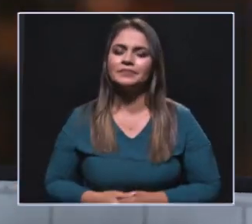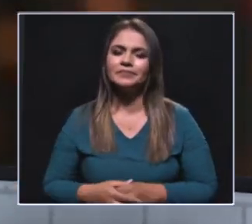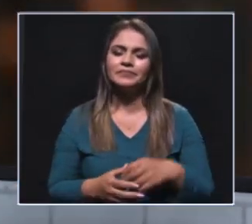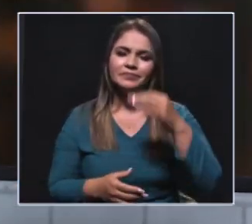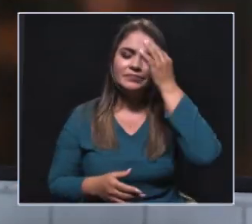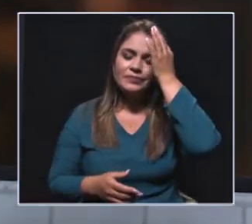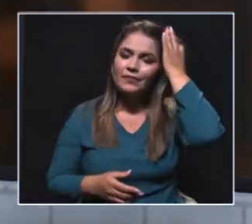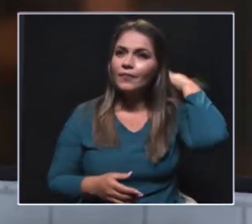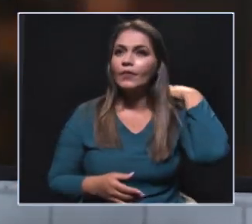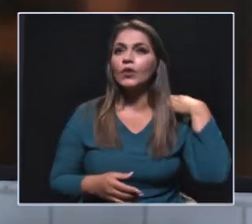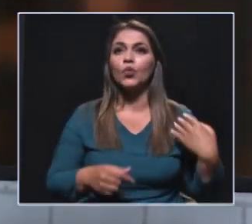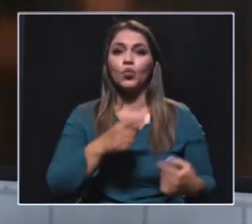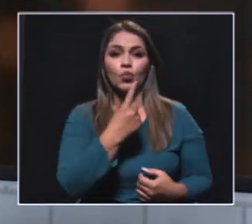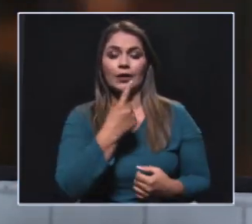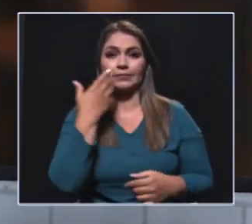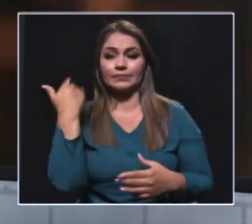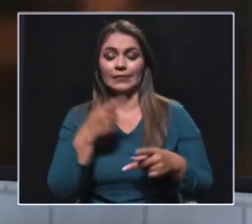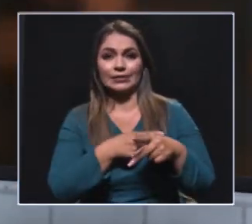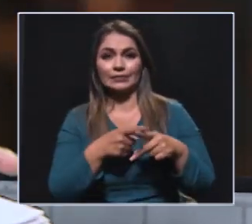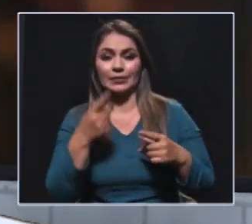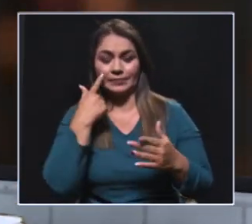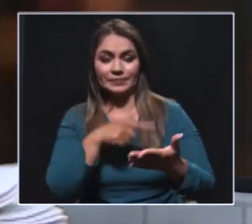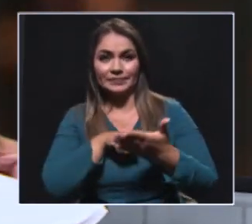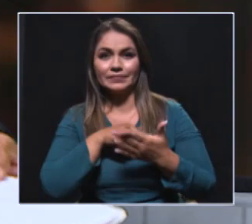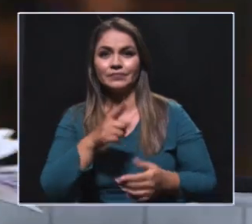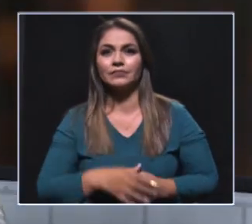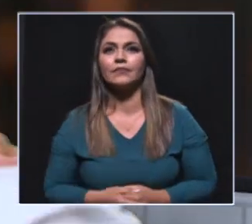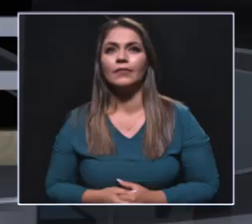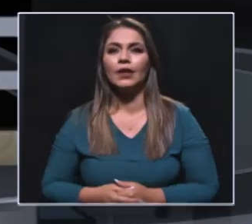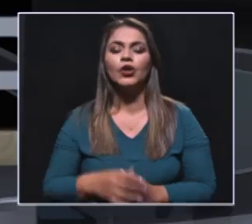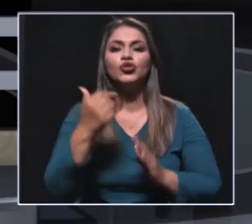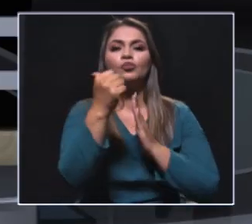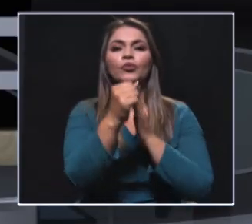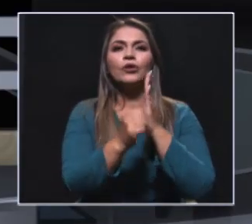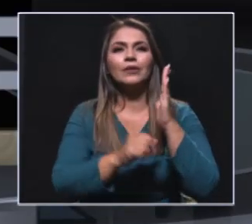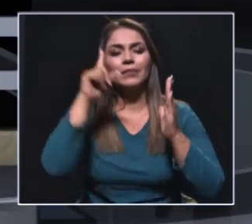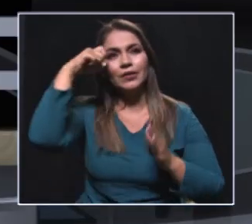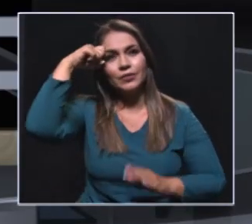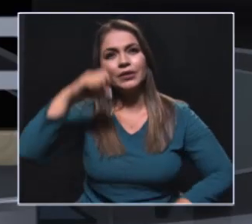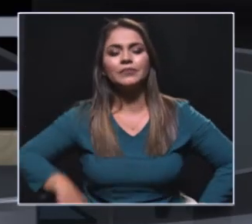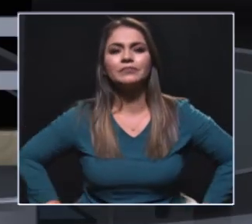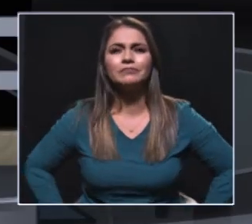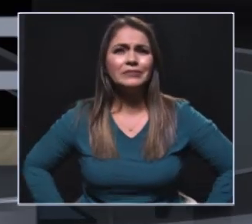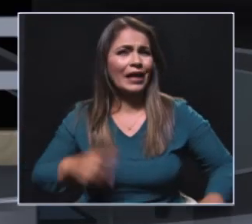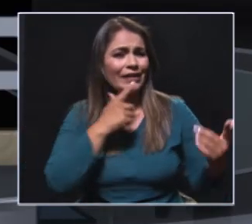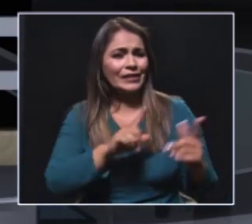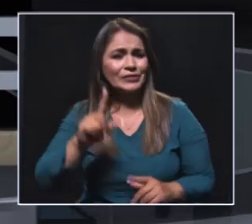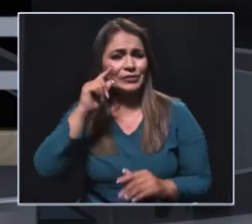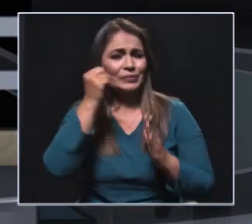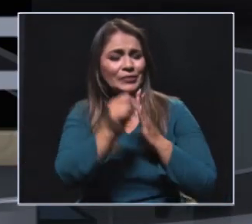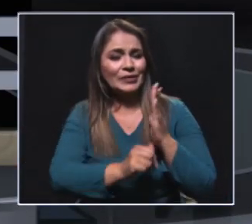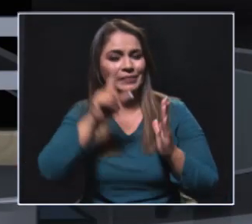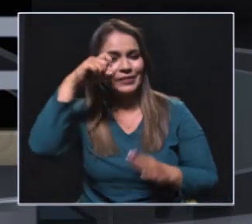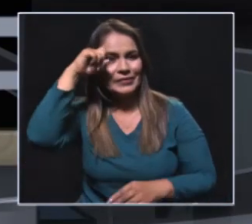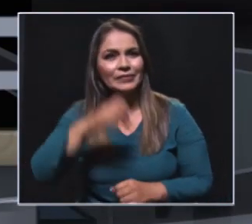Y me encontré con una que me mandó esta semana, esta semana me mandó ya su programa de gobierno, ya me mandó su programa de